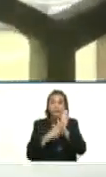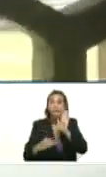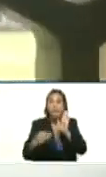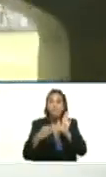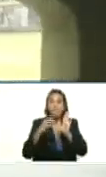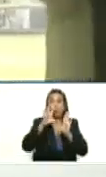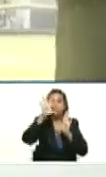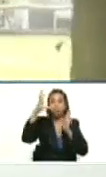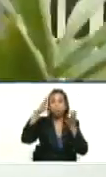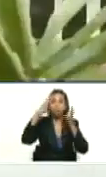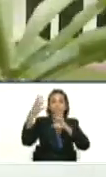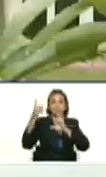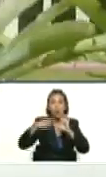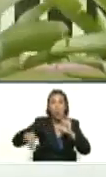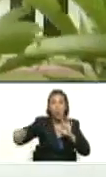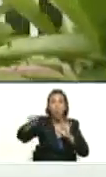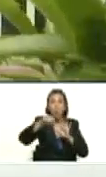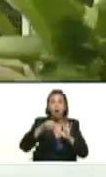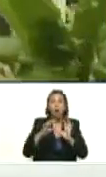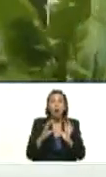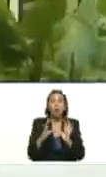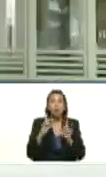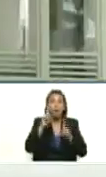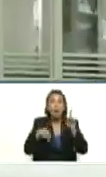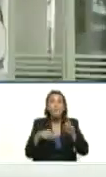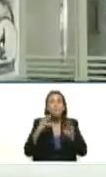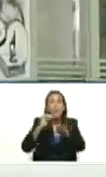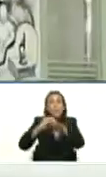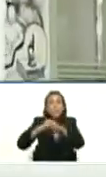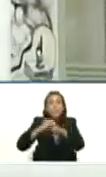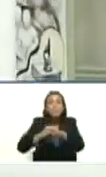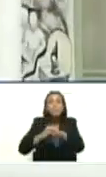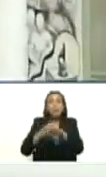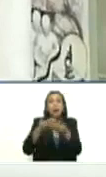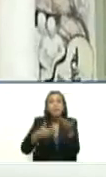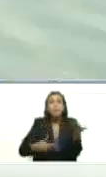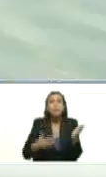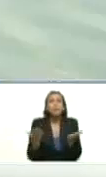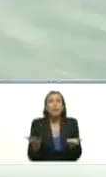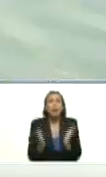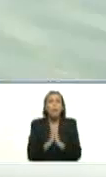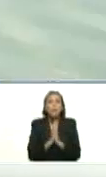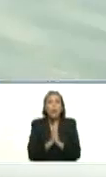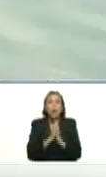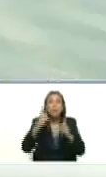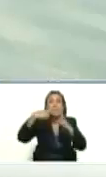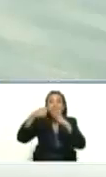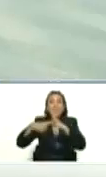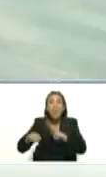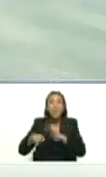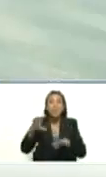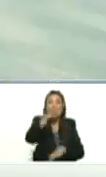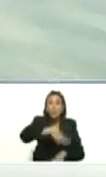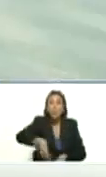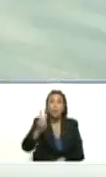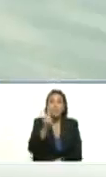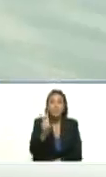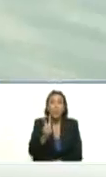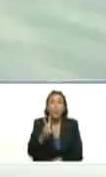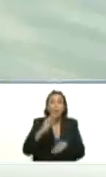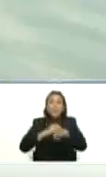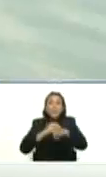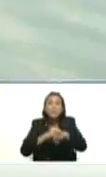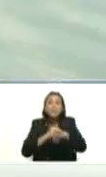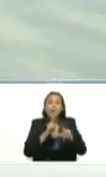del sí para las peticiones que hemos recibido de las universidades a nivel nacional ya